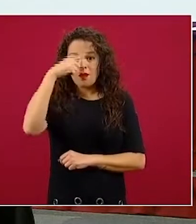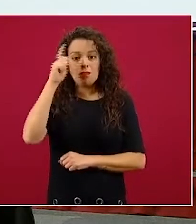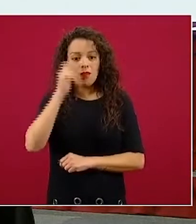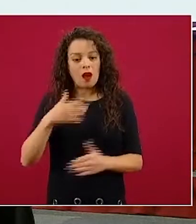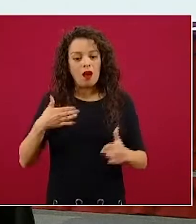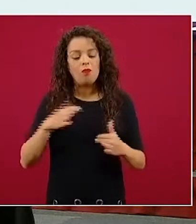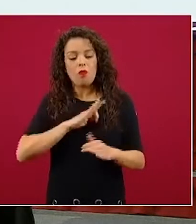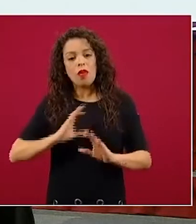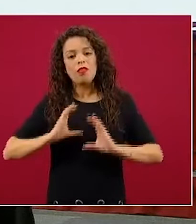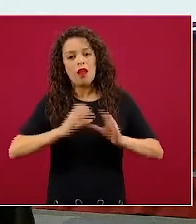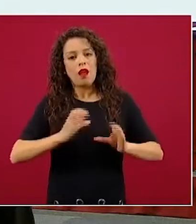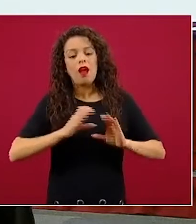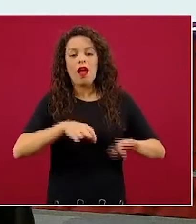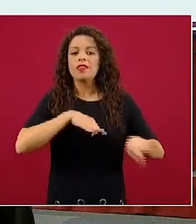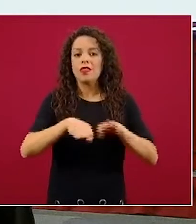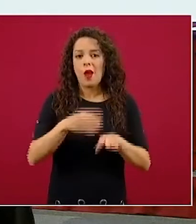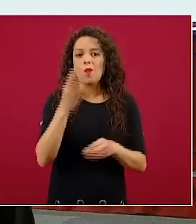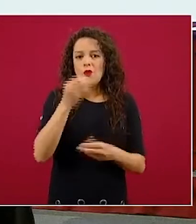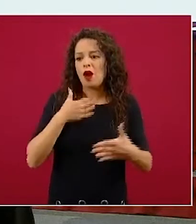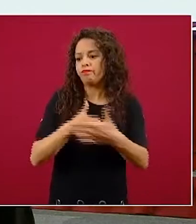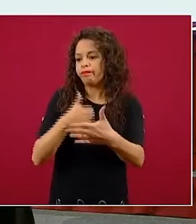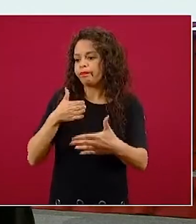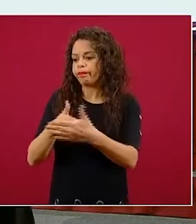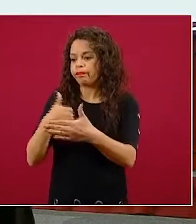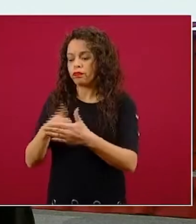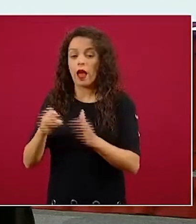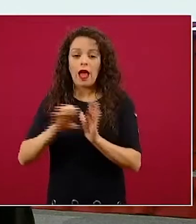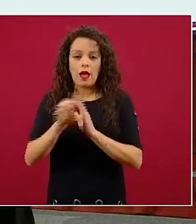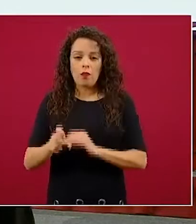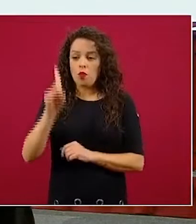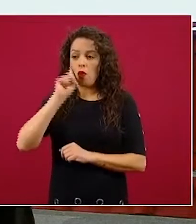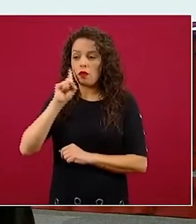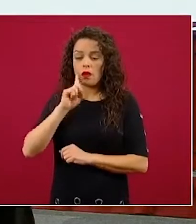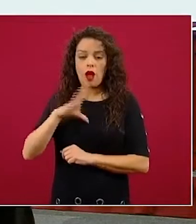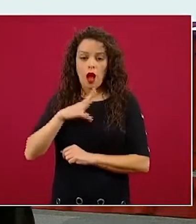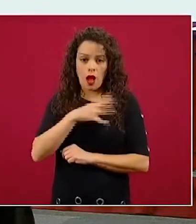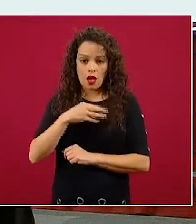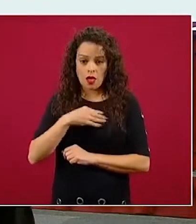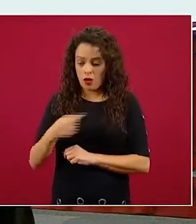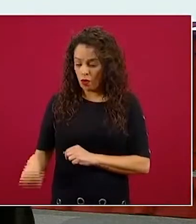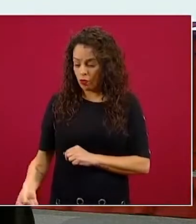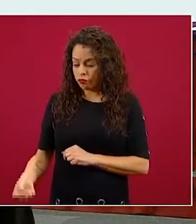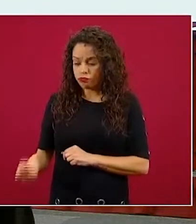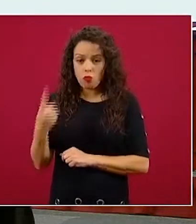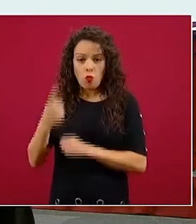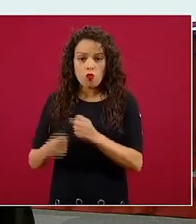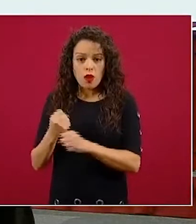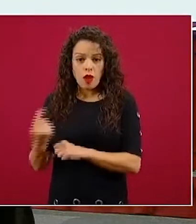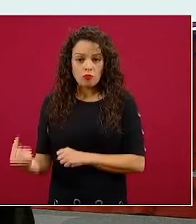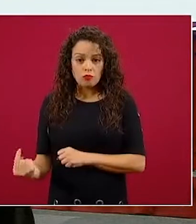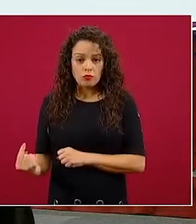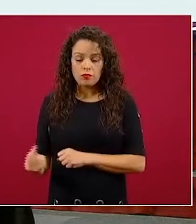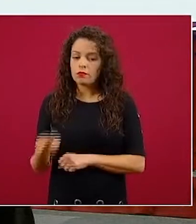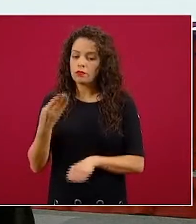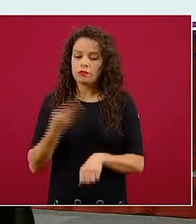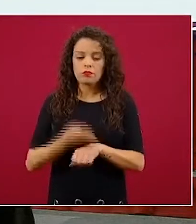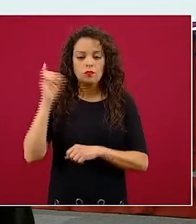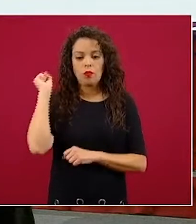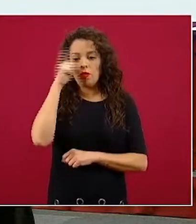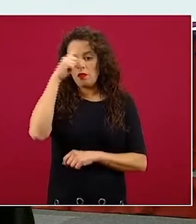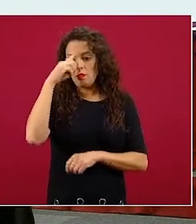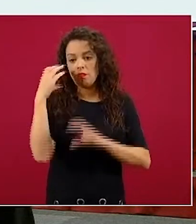mercado laboral. Por ejemplo, una mujer que tiene un hijo de un año, tiene alrededor de 35% de probabilidad de entrar al mercado, mientras que